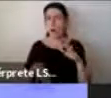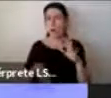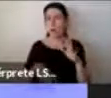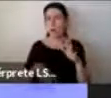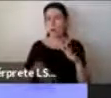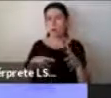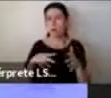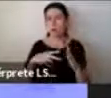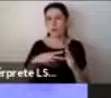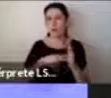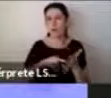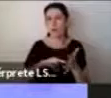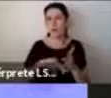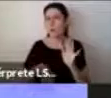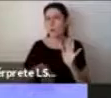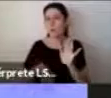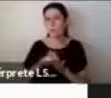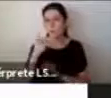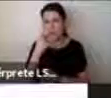todos nosotros.